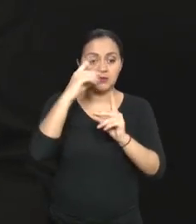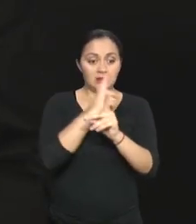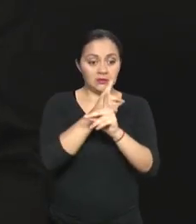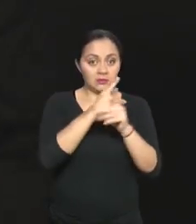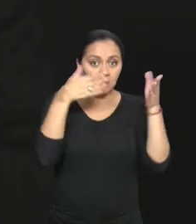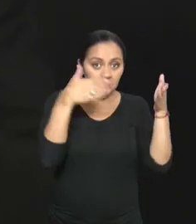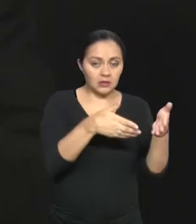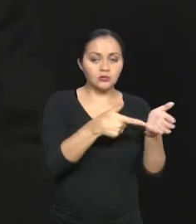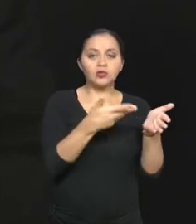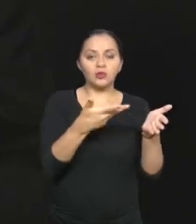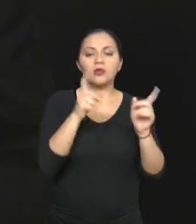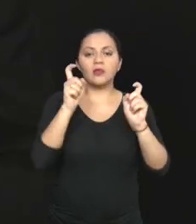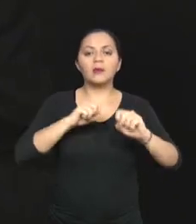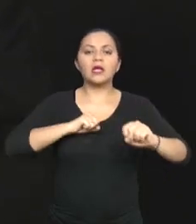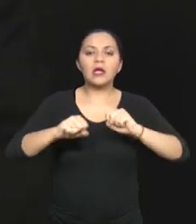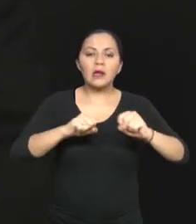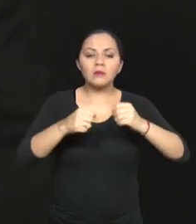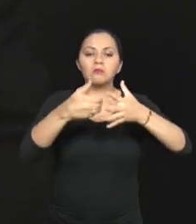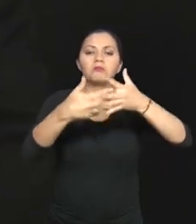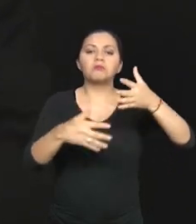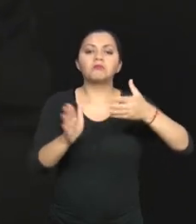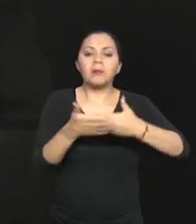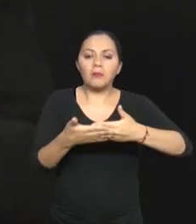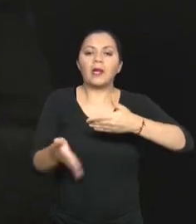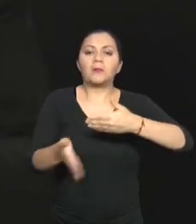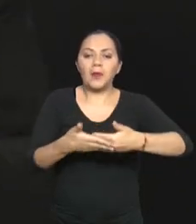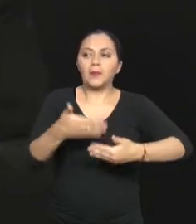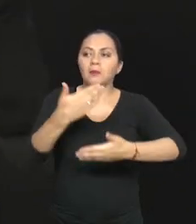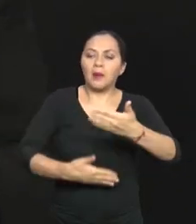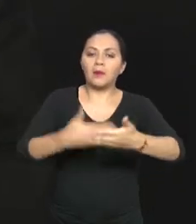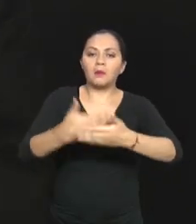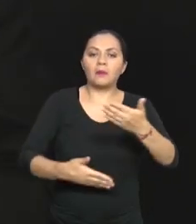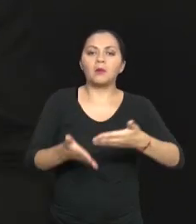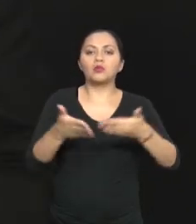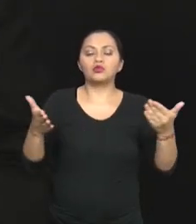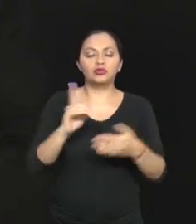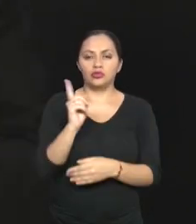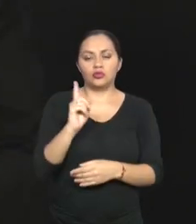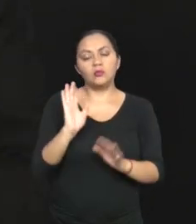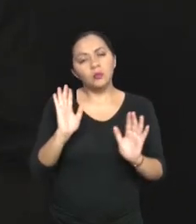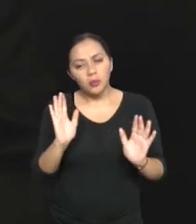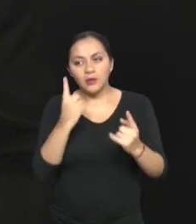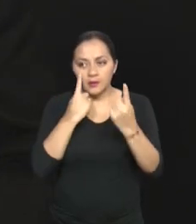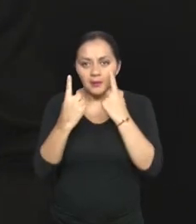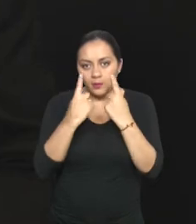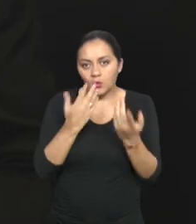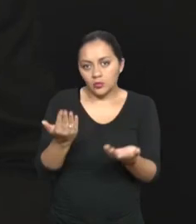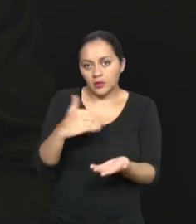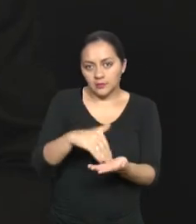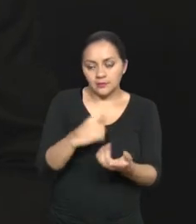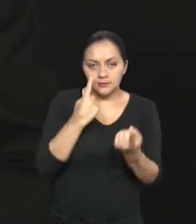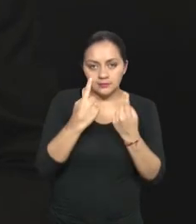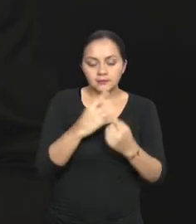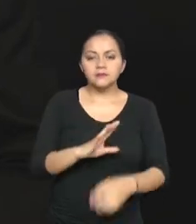tratar de revisar y ver de una manera ágil cómo podemos facilitarles este proceso. Bueno, mi pregunta va por esto. A ver,